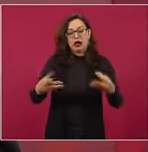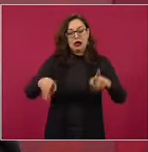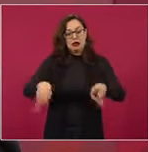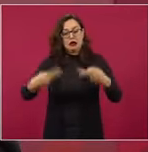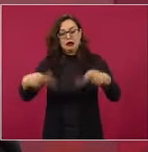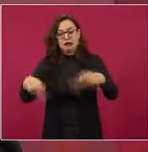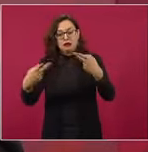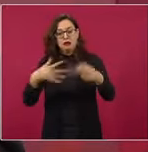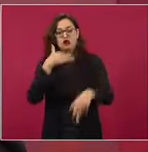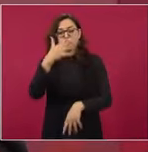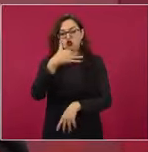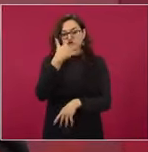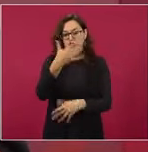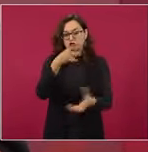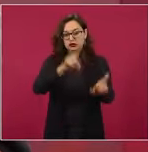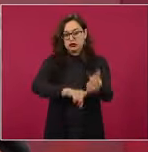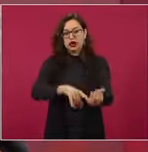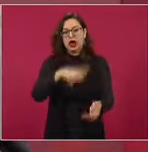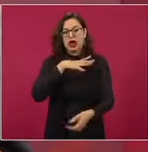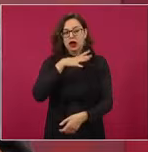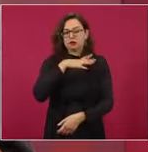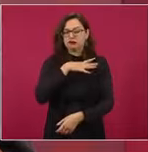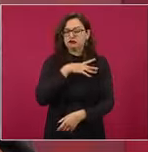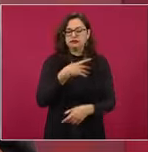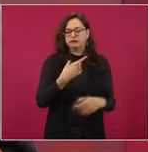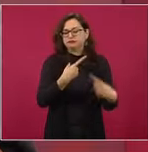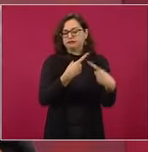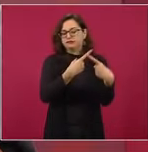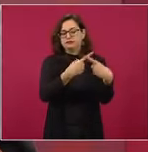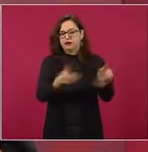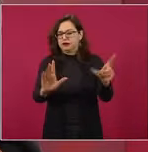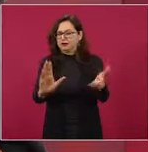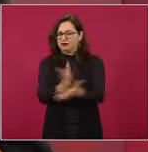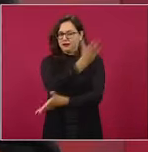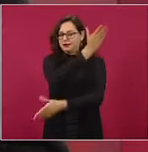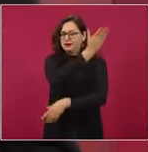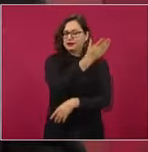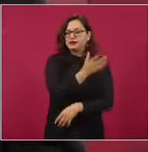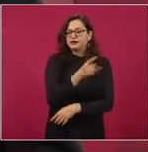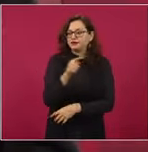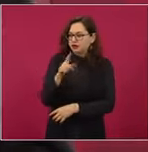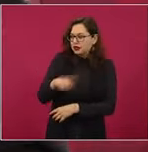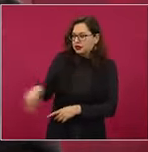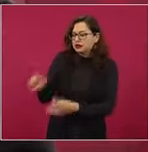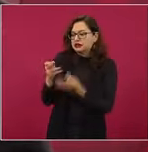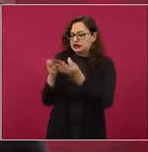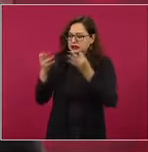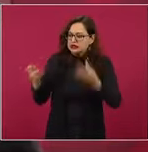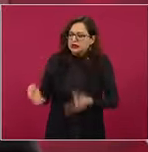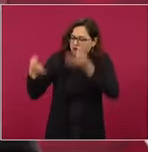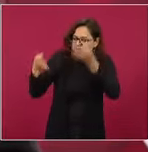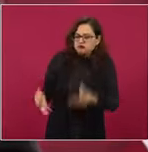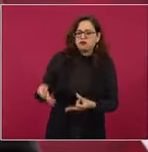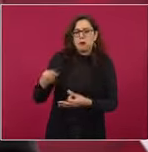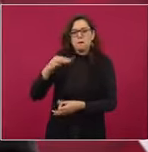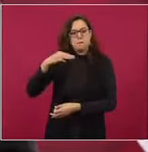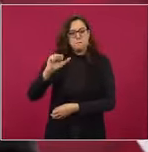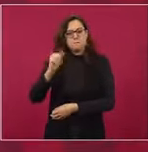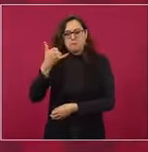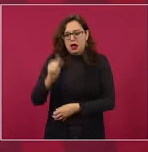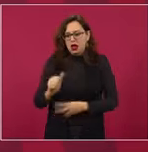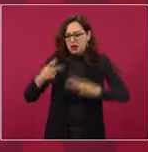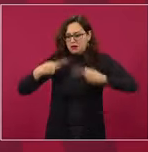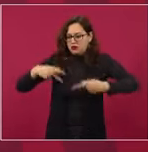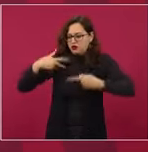corrupta. Estamos hablando de campesinos, mayas, gente